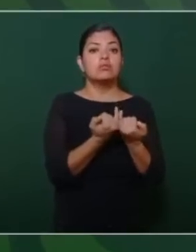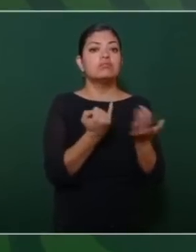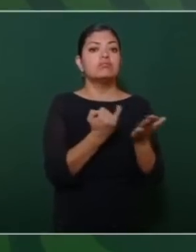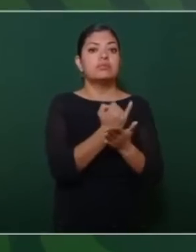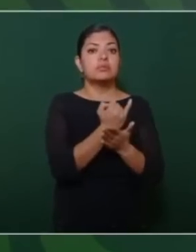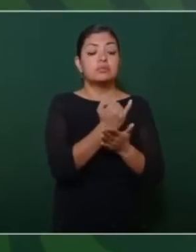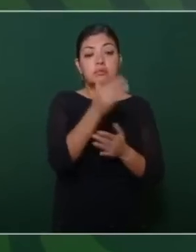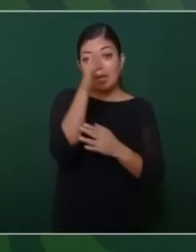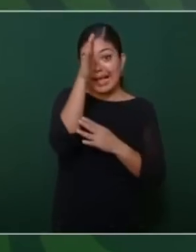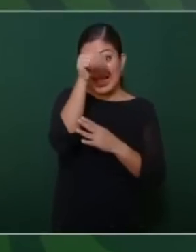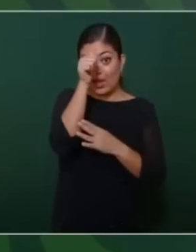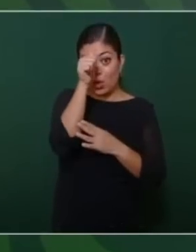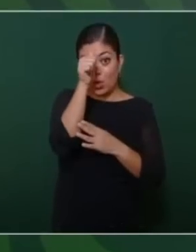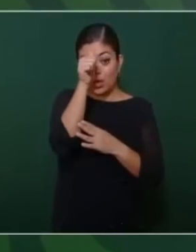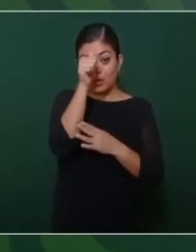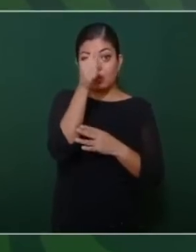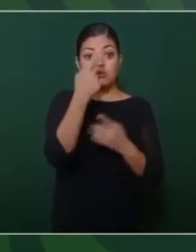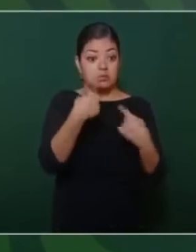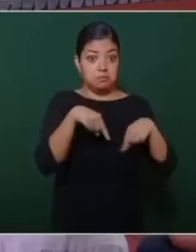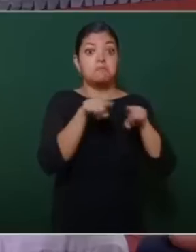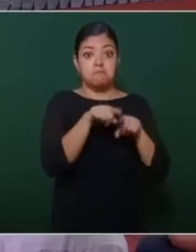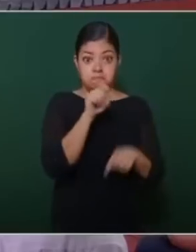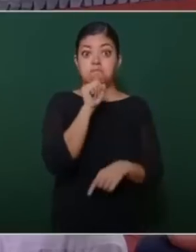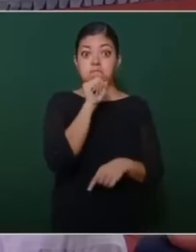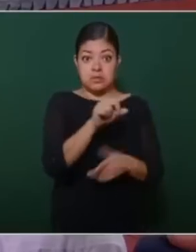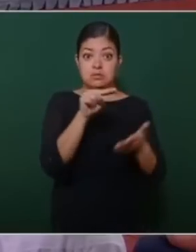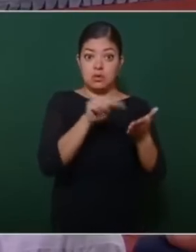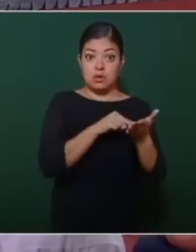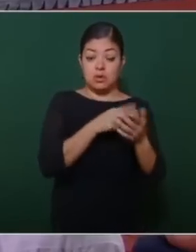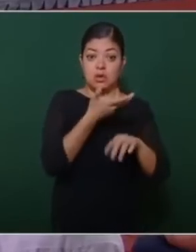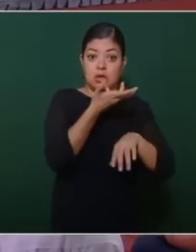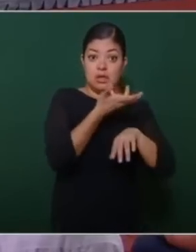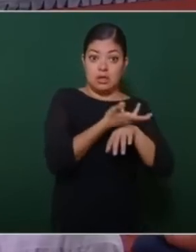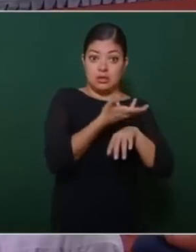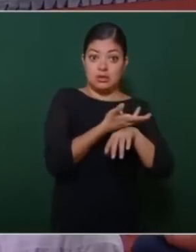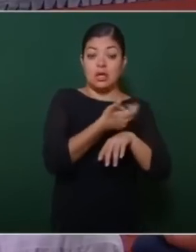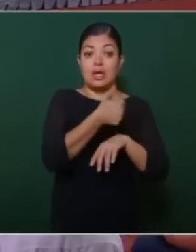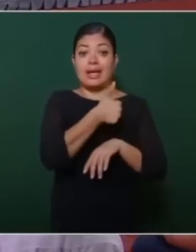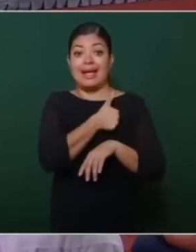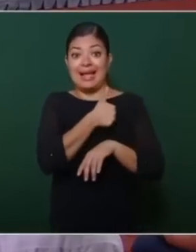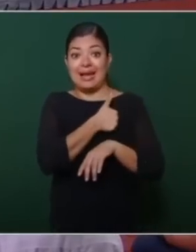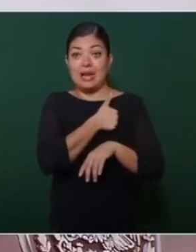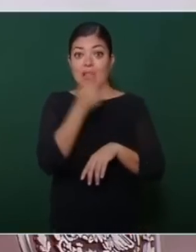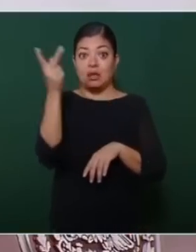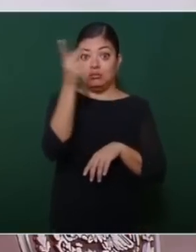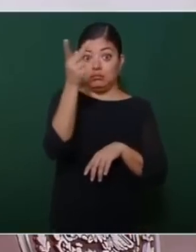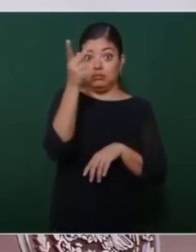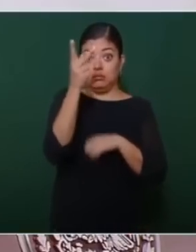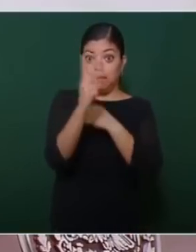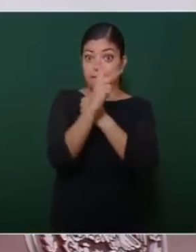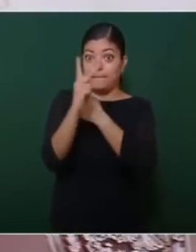conforme a este tratado Estados Unidos y Canadá reconocen que